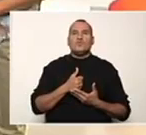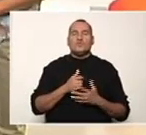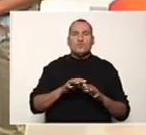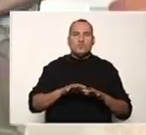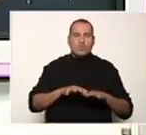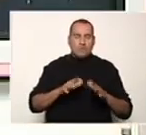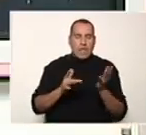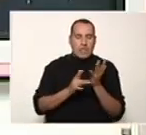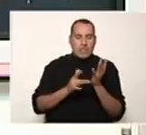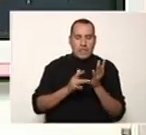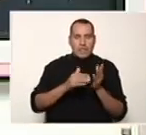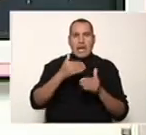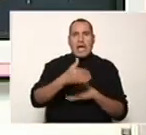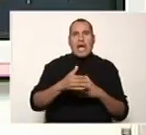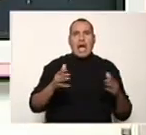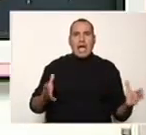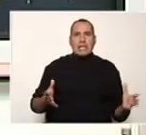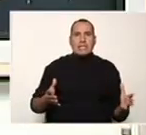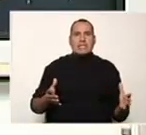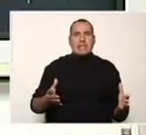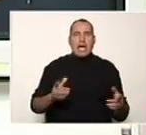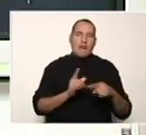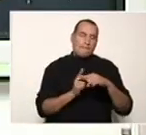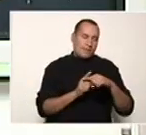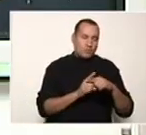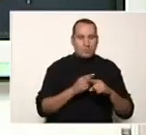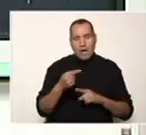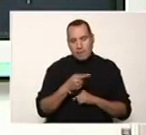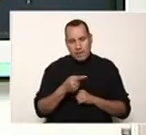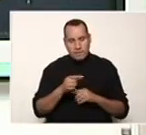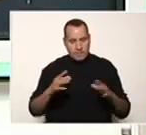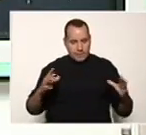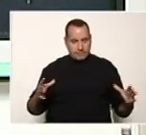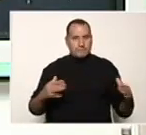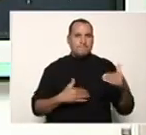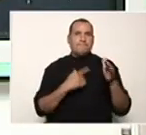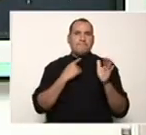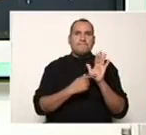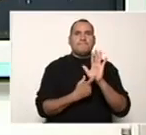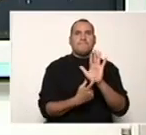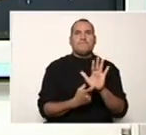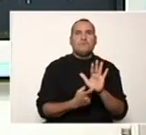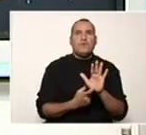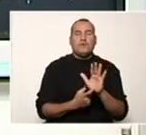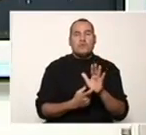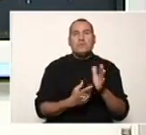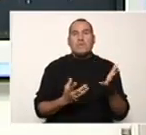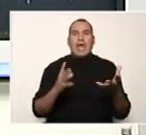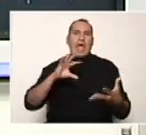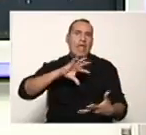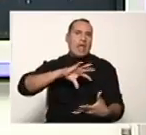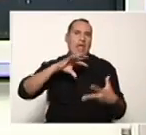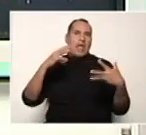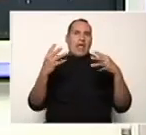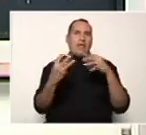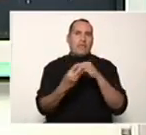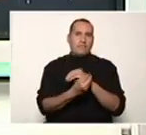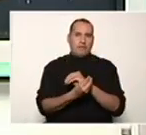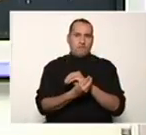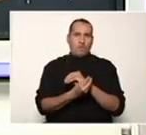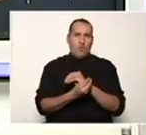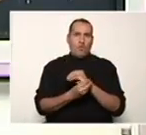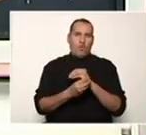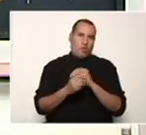conocemos como caja aritmética, que es la que tenemos acá y esto constituye una de las principales adaptaciones curriculares que vamos